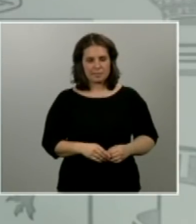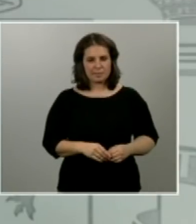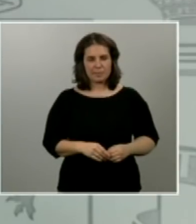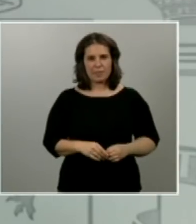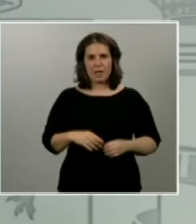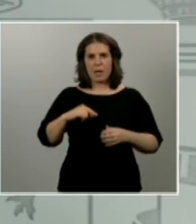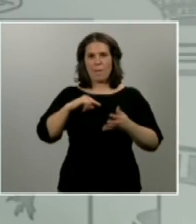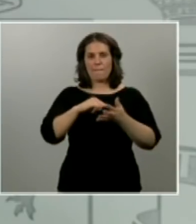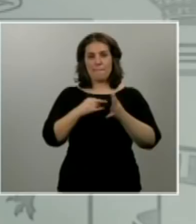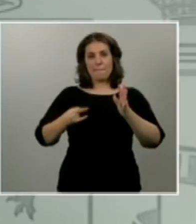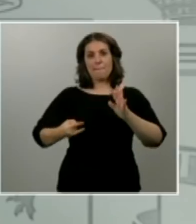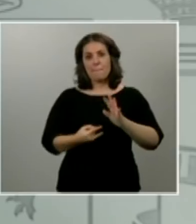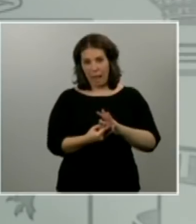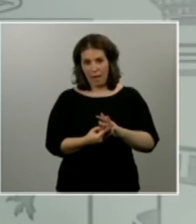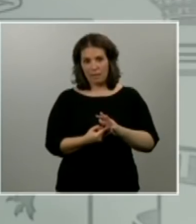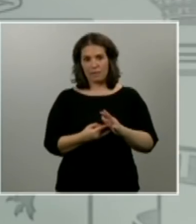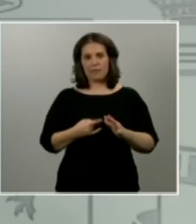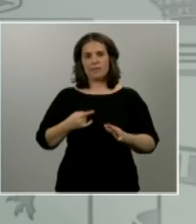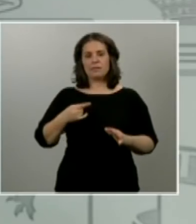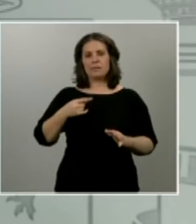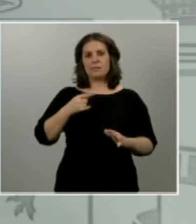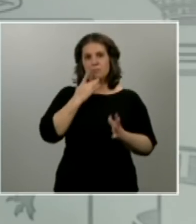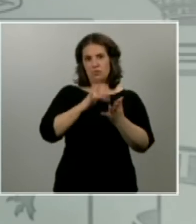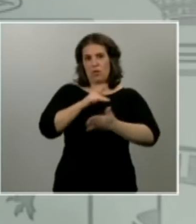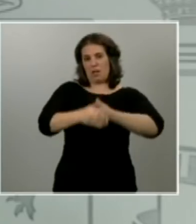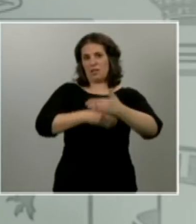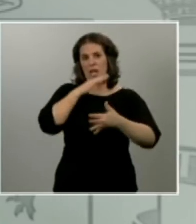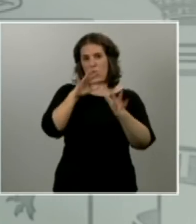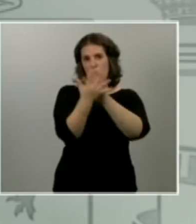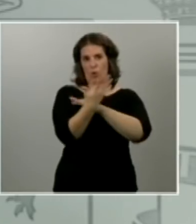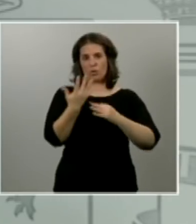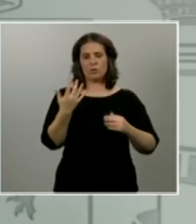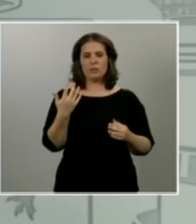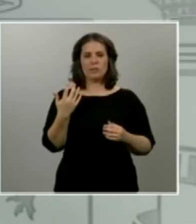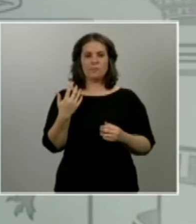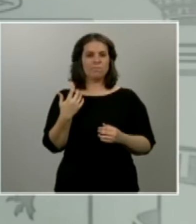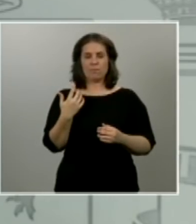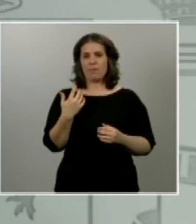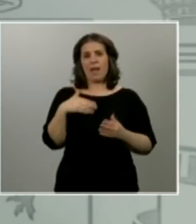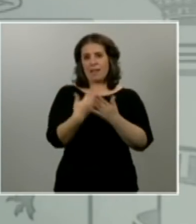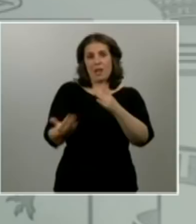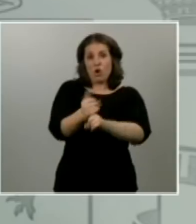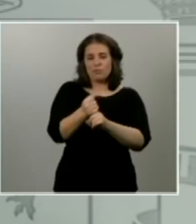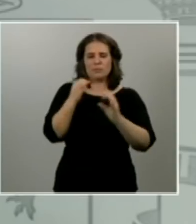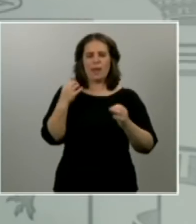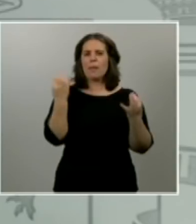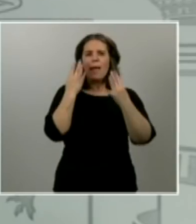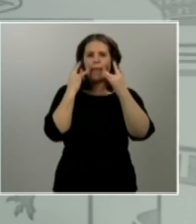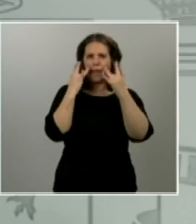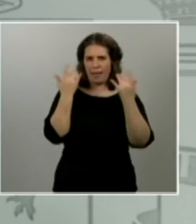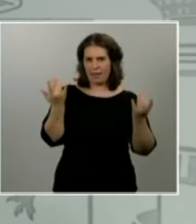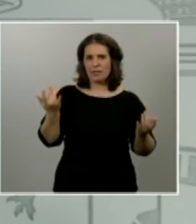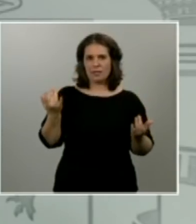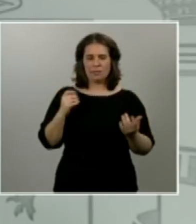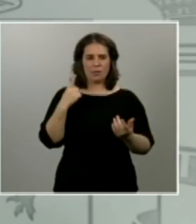de la evolución de la pandemia comprende, primero, medidas, pues, lógicamente, de higiene tanto individual como colectivas. En segundo